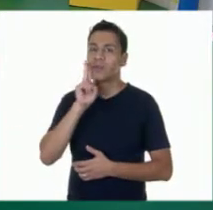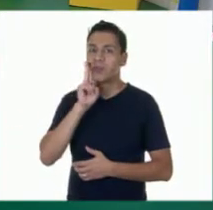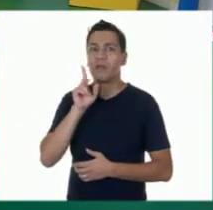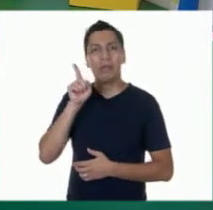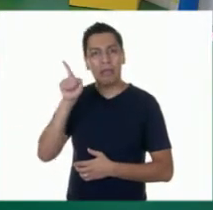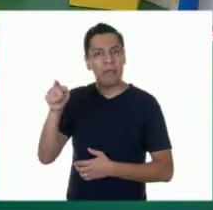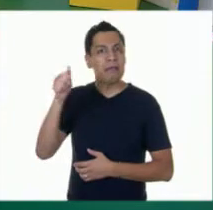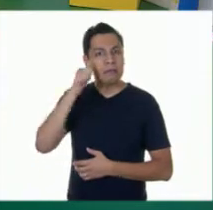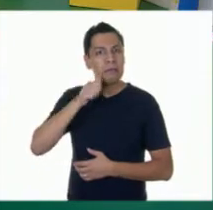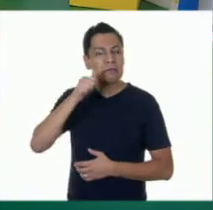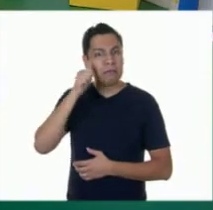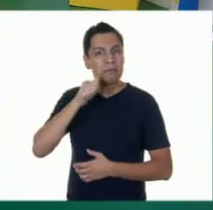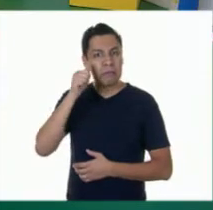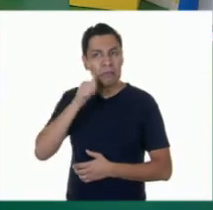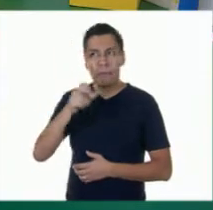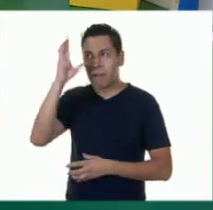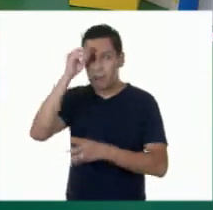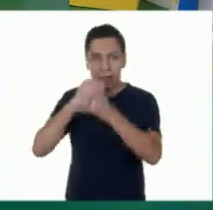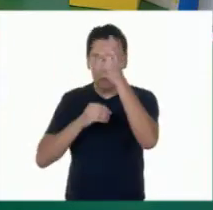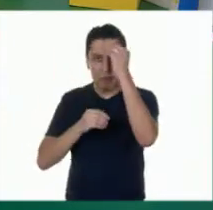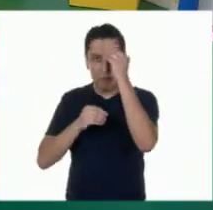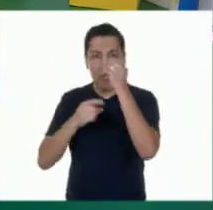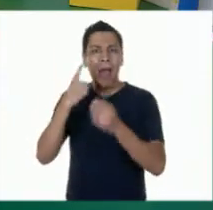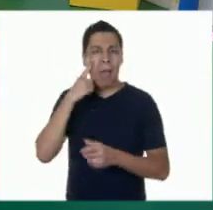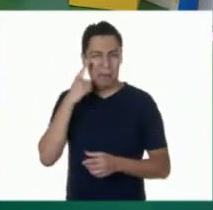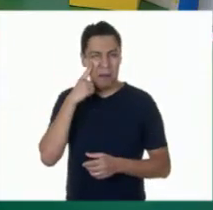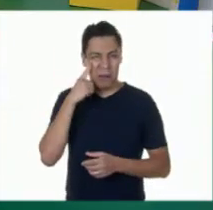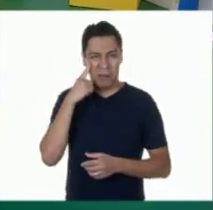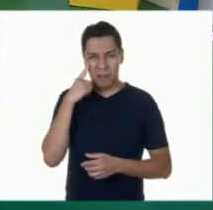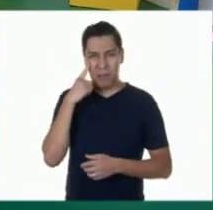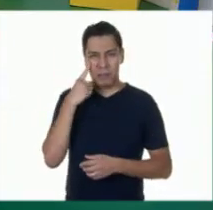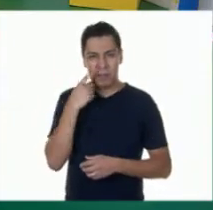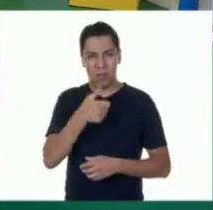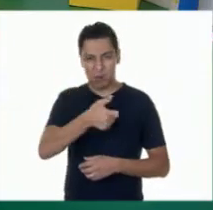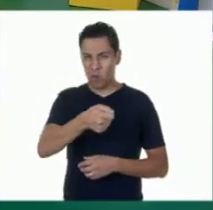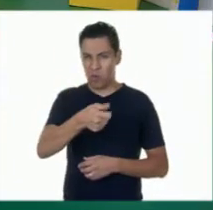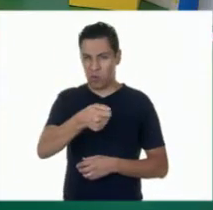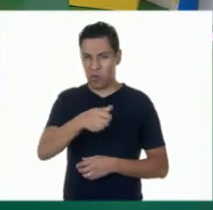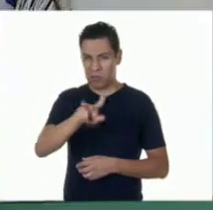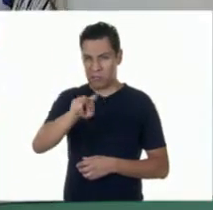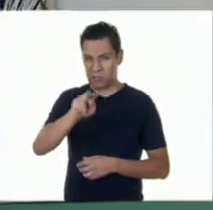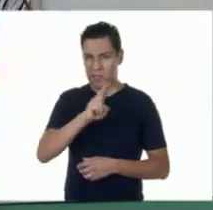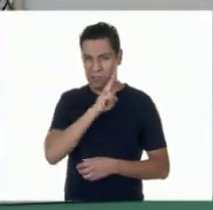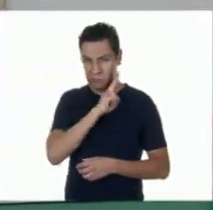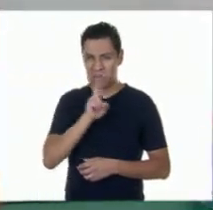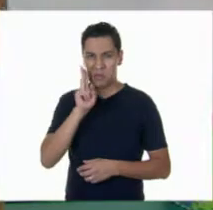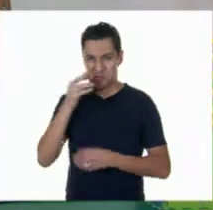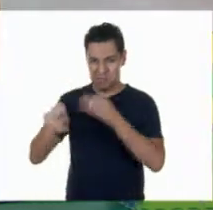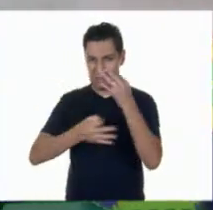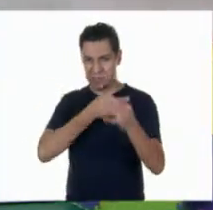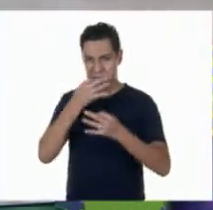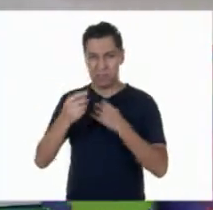siempre me ha ayudado a mantenerme informado. Espérenme, voy por el control remoto. Aquí está. Aquí está el control.